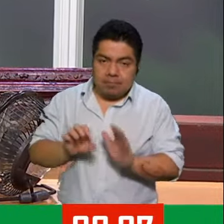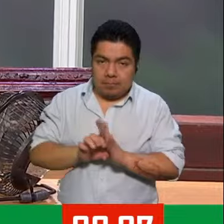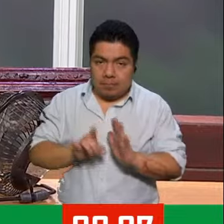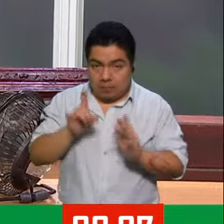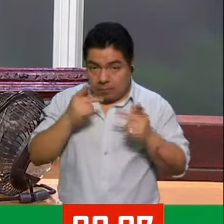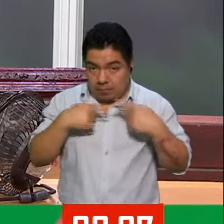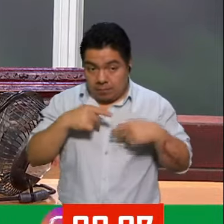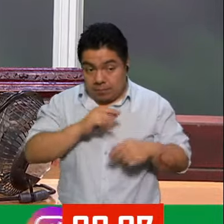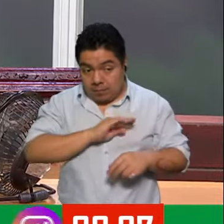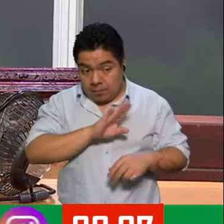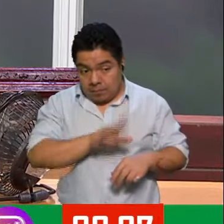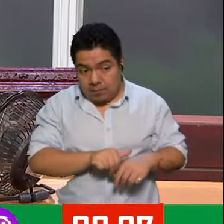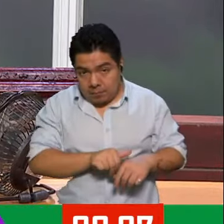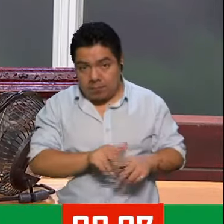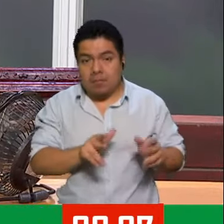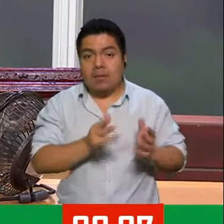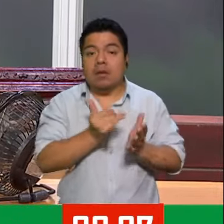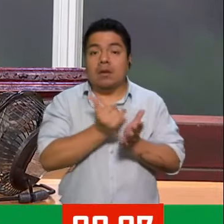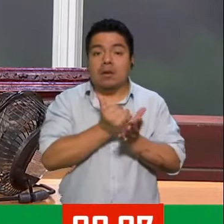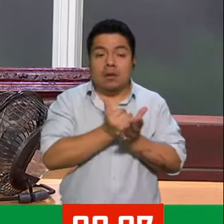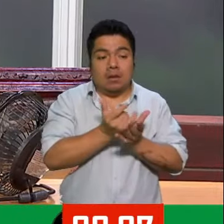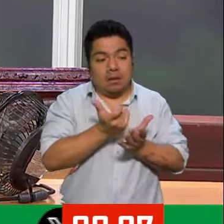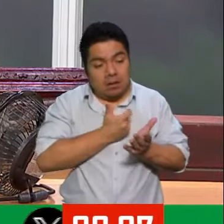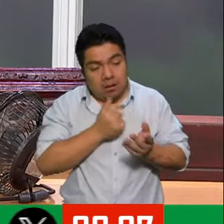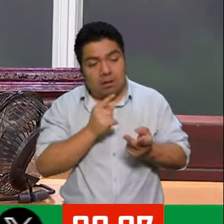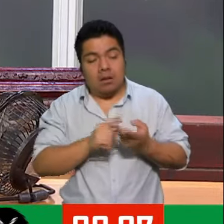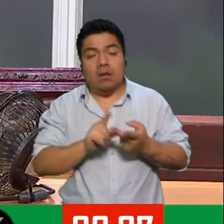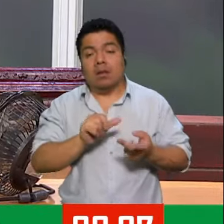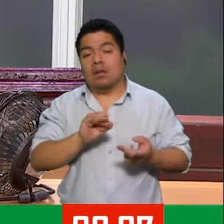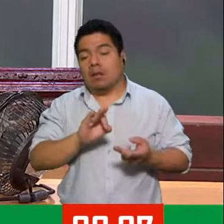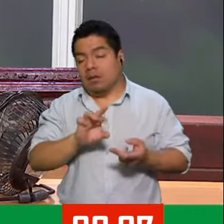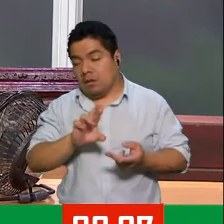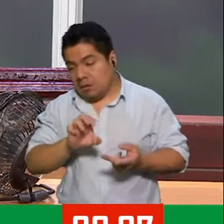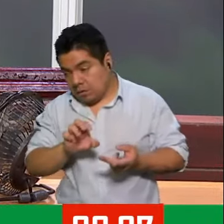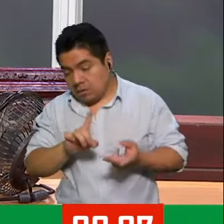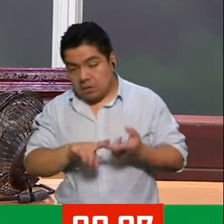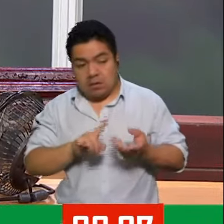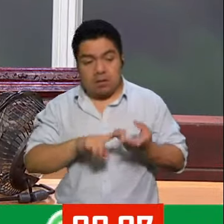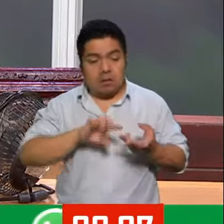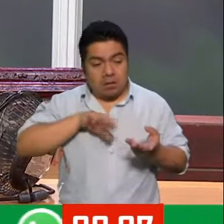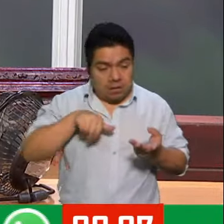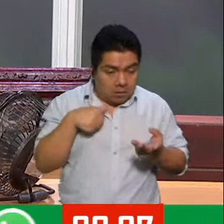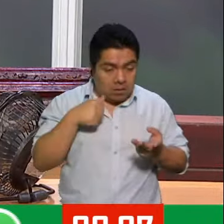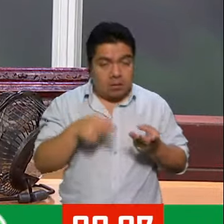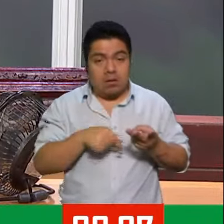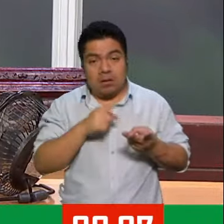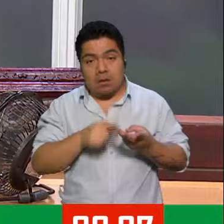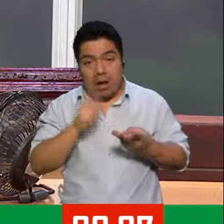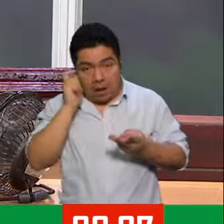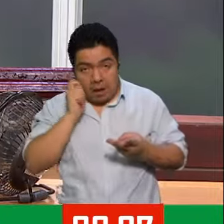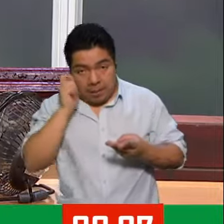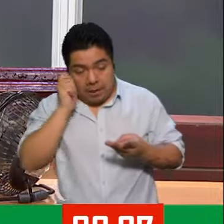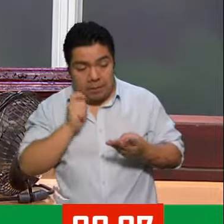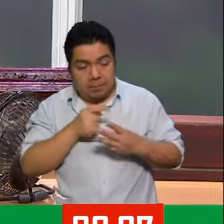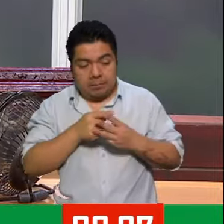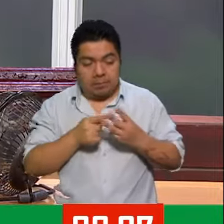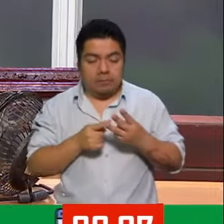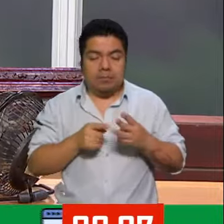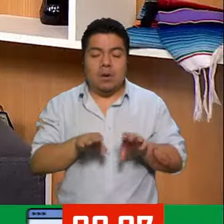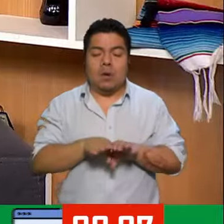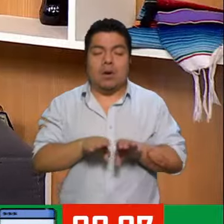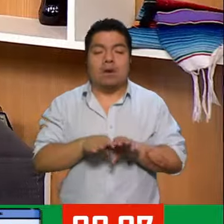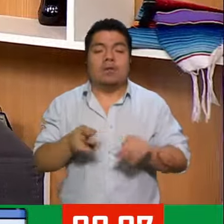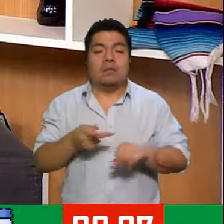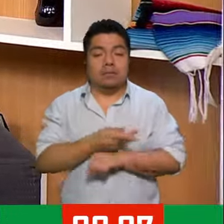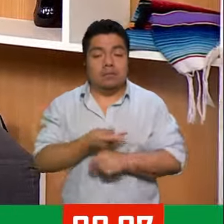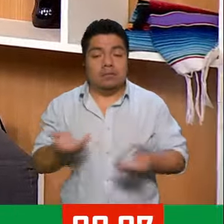fallece? Devolución de impuestos, ahorrito en el Afore, tal vez lo que dejó en una... La pensión. Exacto. ¿Qué le hacemos? A